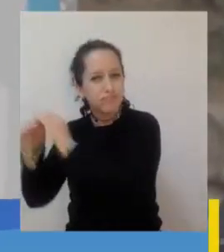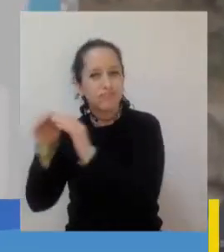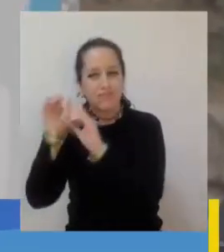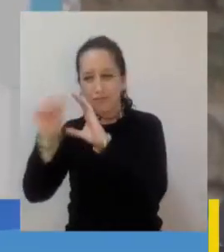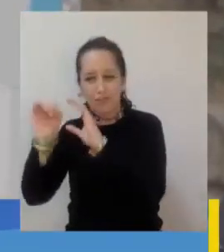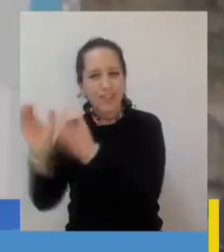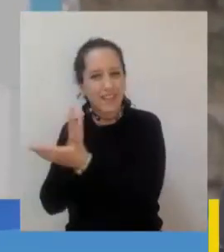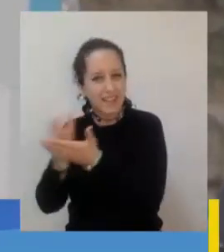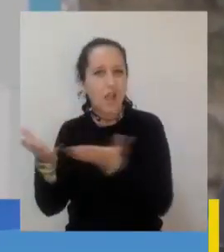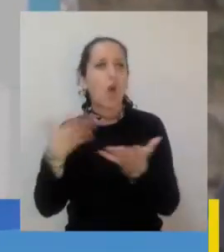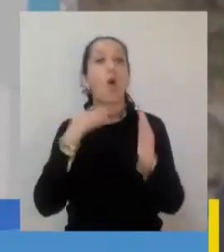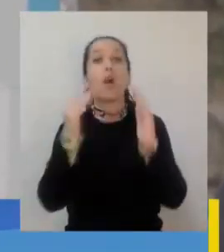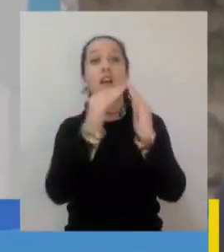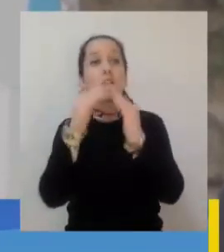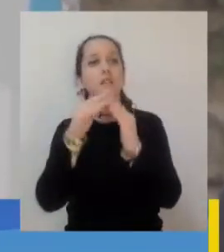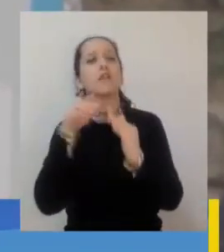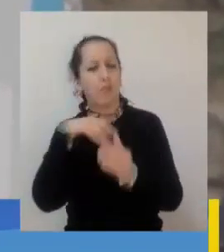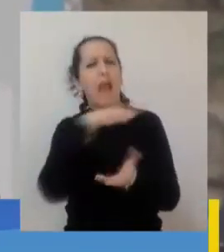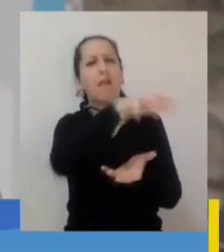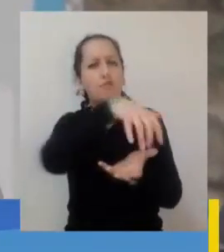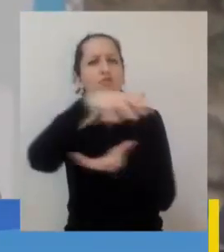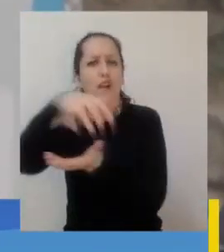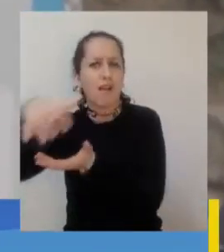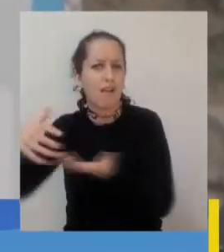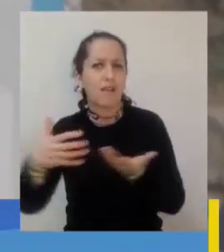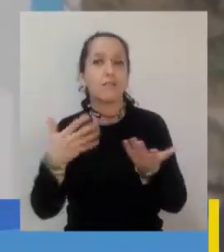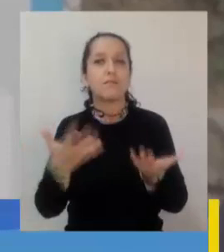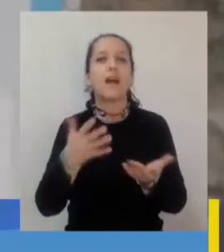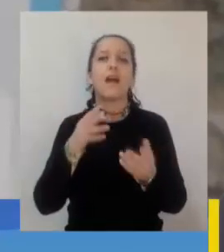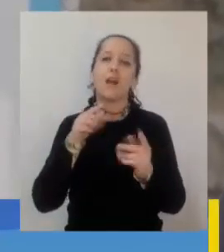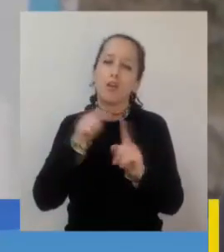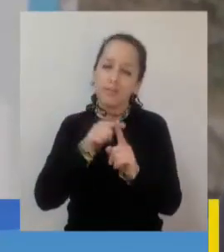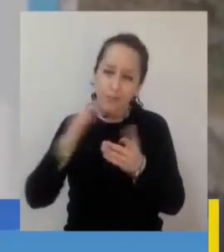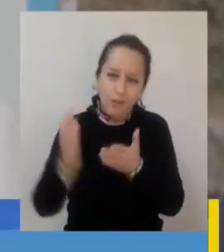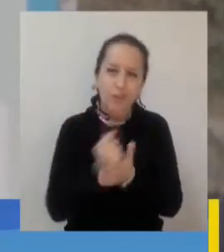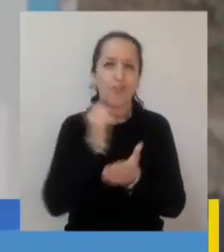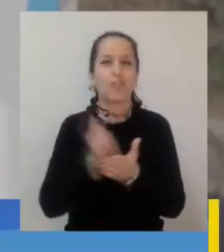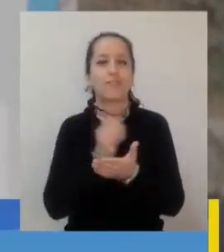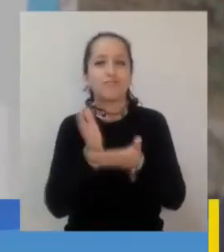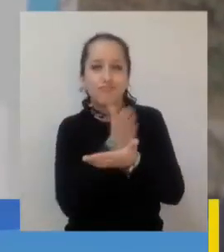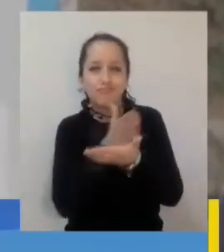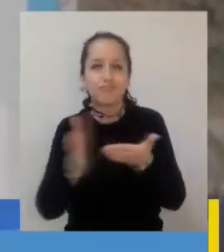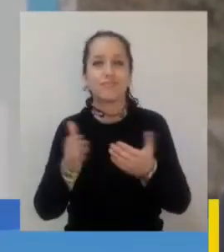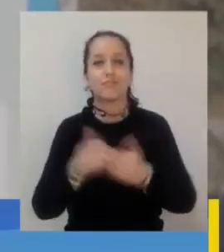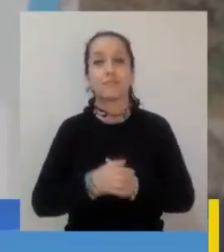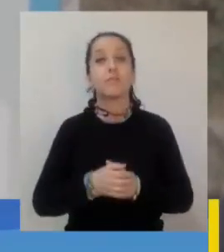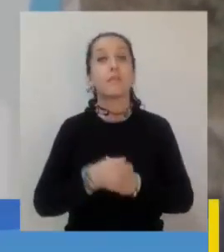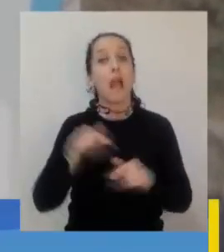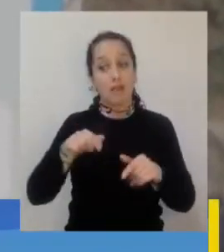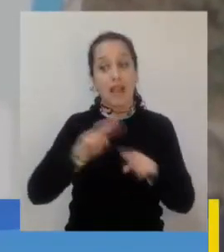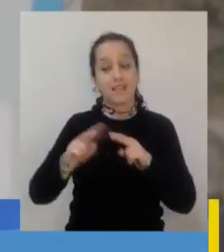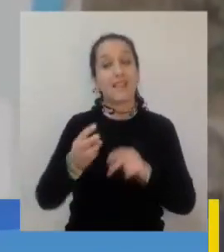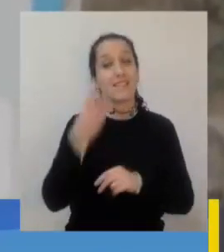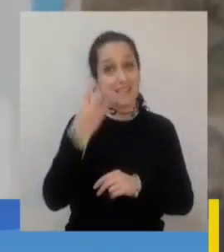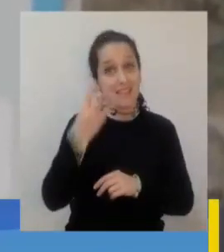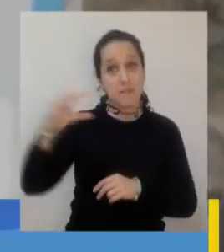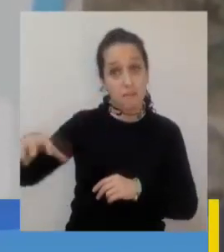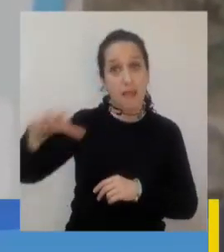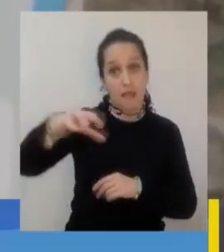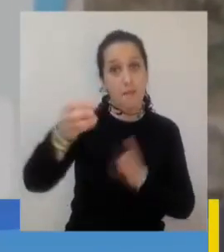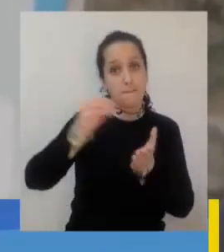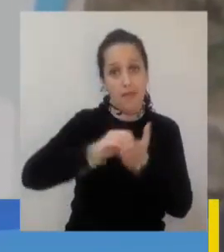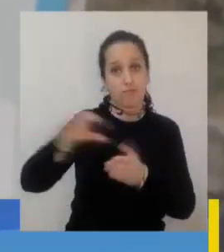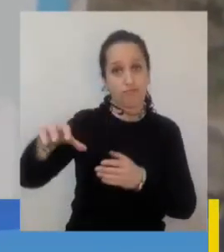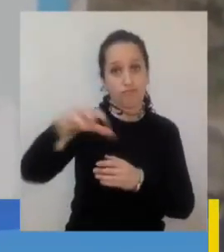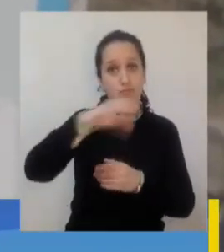cumplir metas de recolección y reciclaje de envases y embalajes. nosotros vamos a implementar tres puntos adicionales este año acá en la comuna de